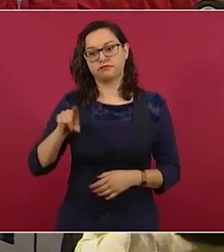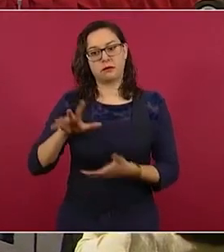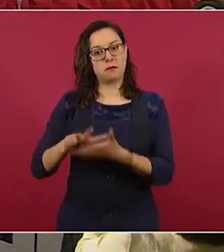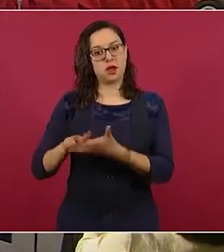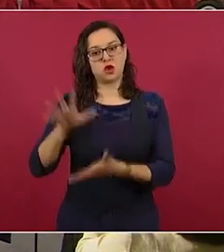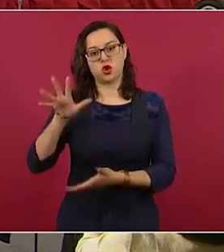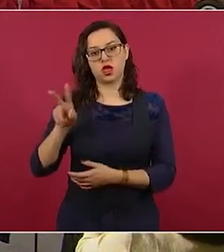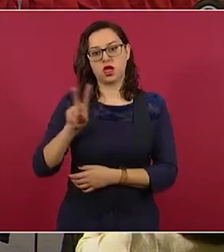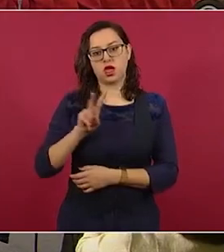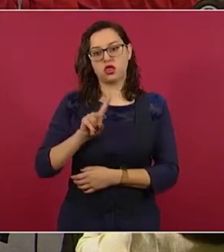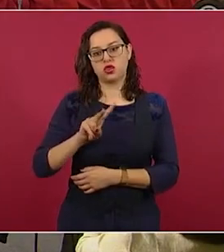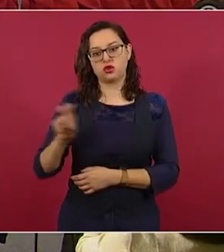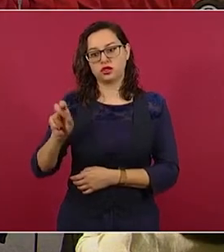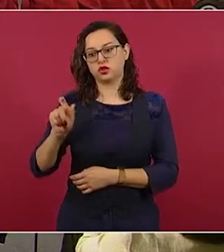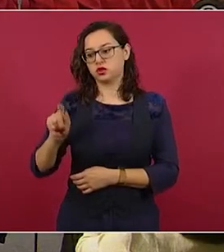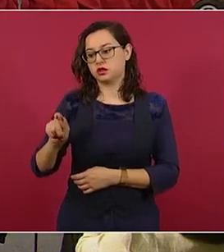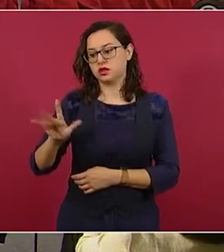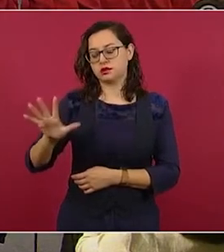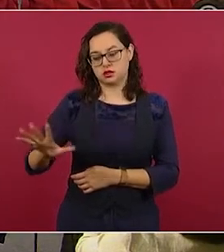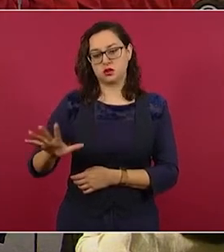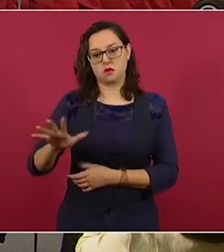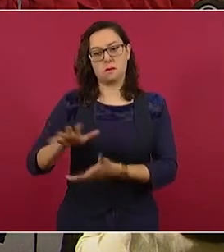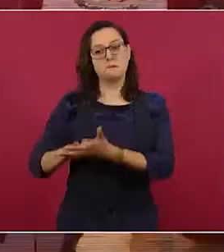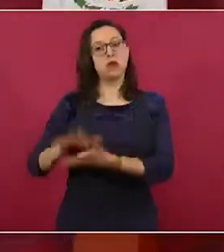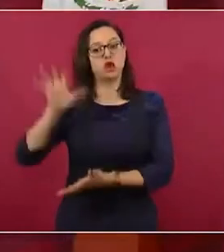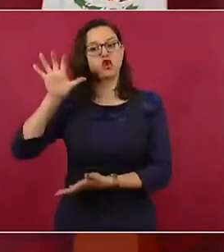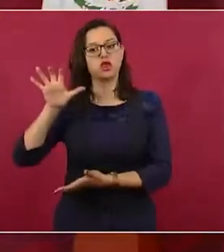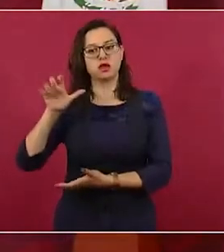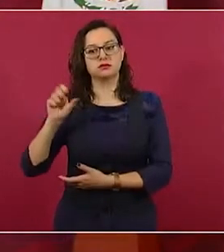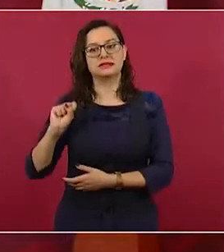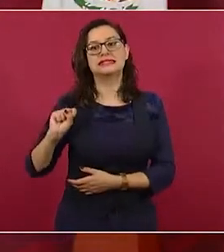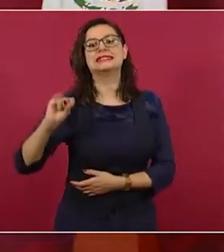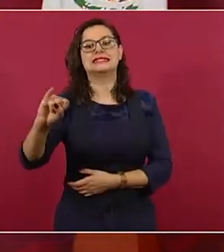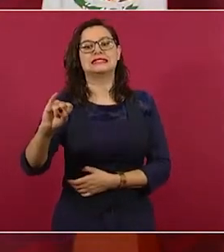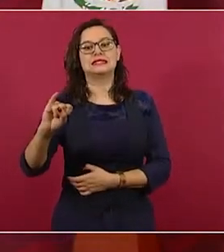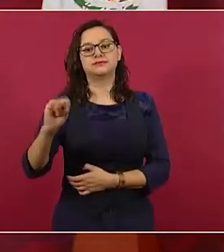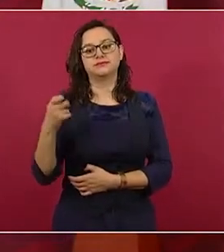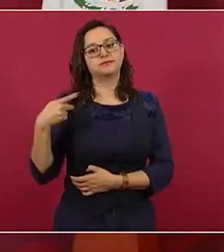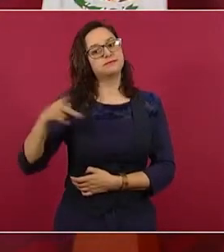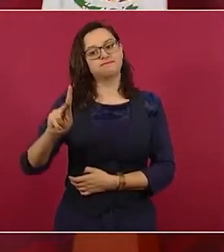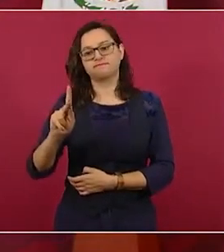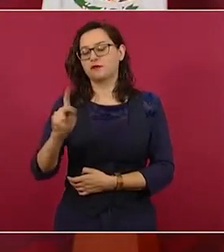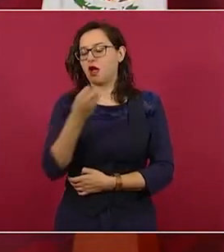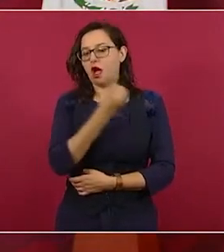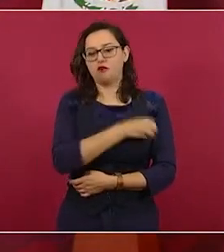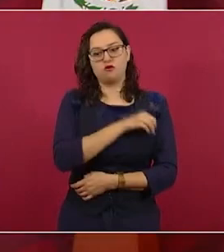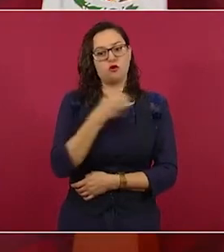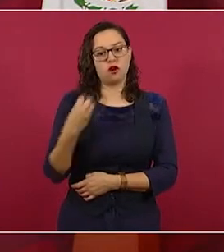sin embargo, se trata de una reforma constitucional y se requieren dos terceras partes.